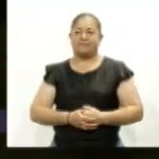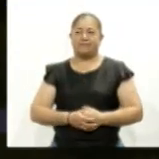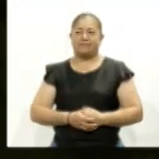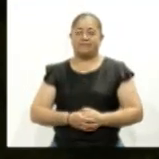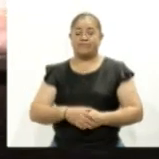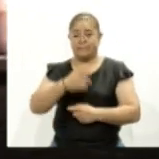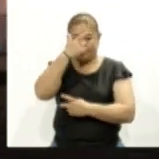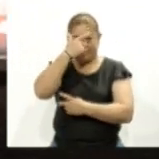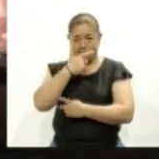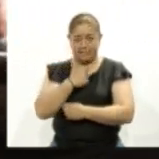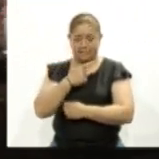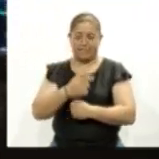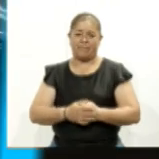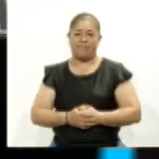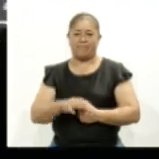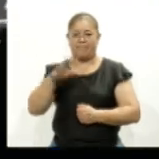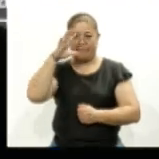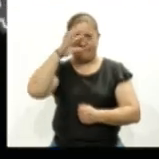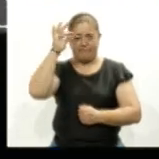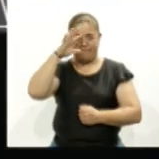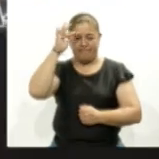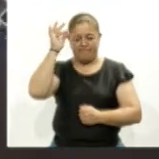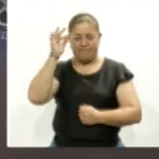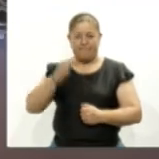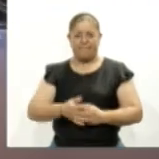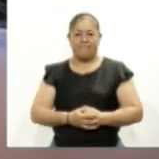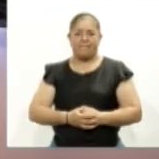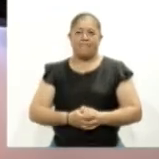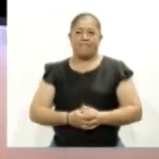Emisión nocturna, Coracid Noticias.